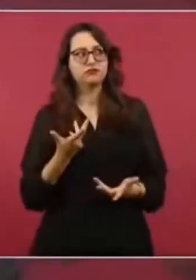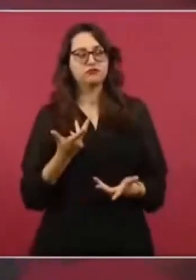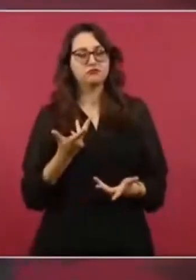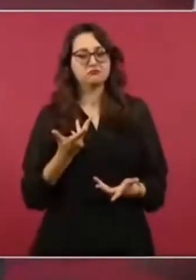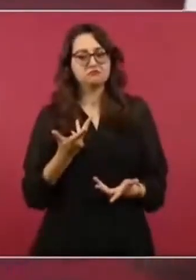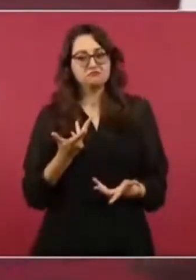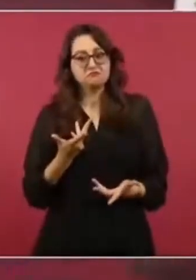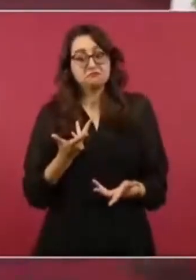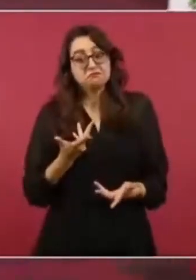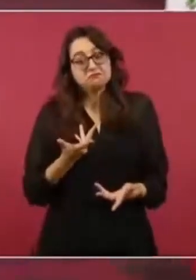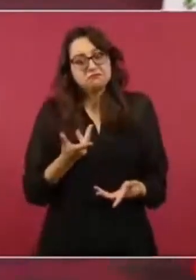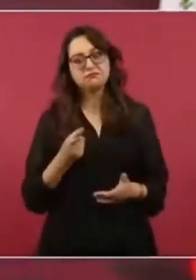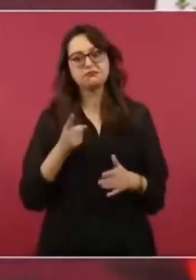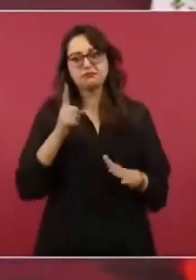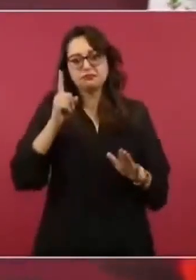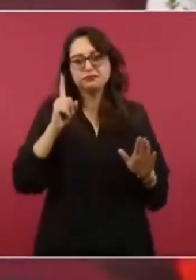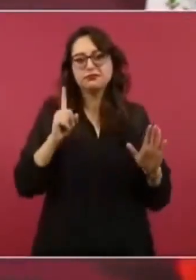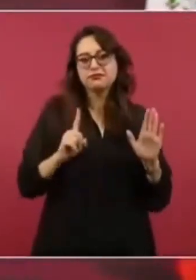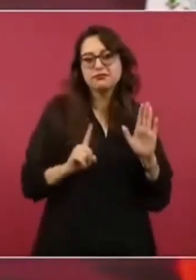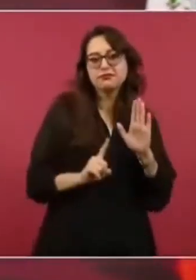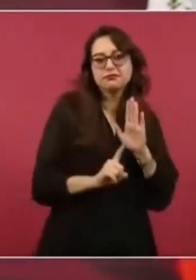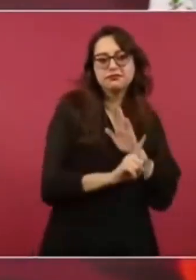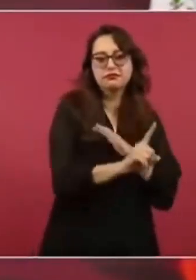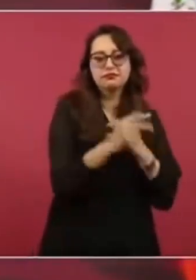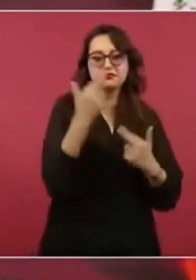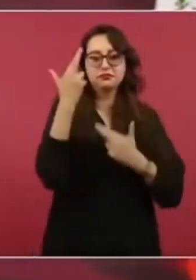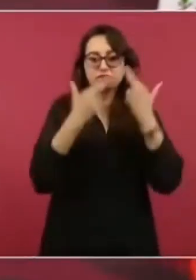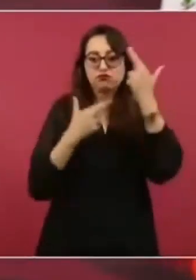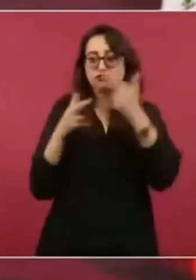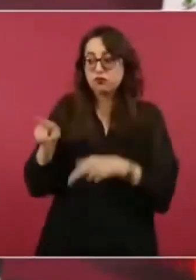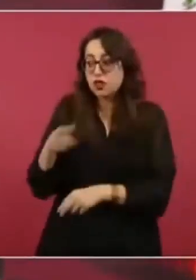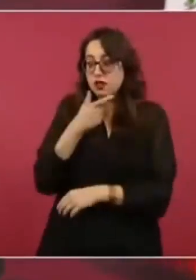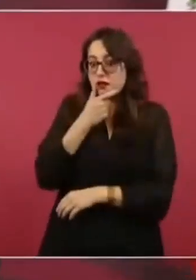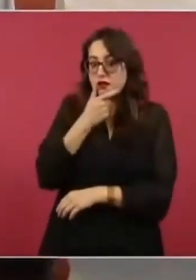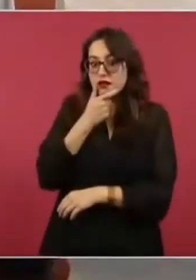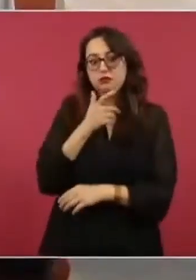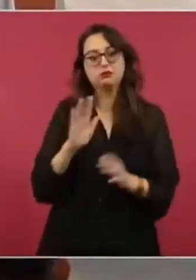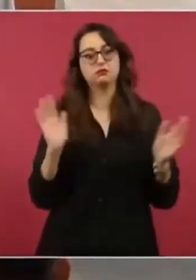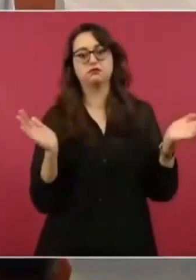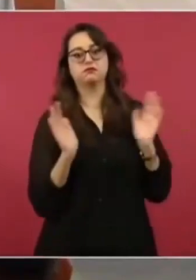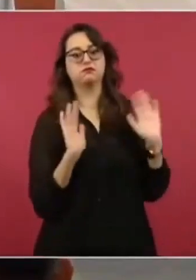¿Qué? A la revisión. ¿No habla inglés? No, no, no, no habla inglés.